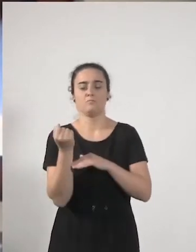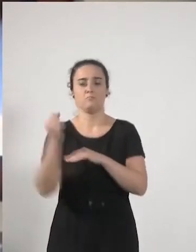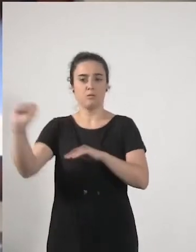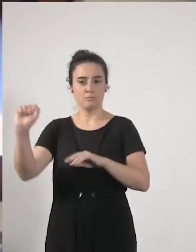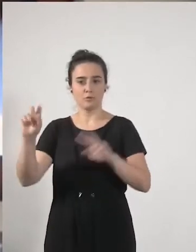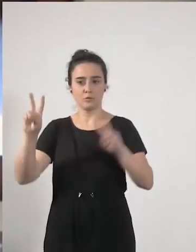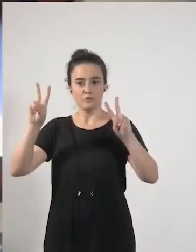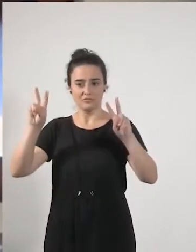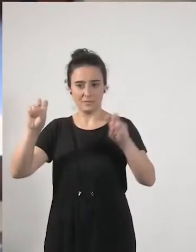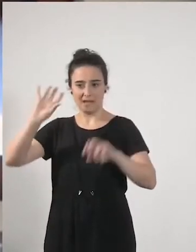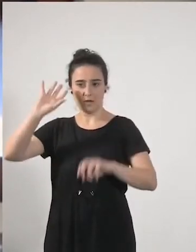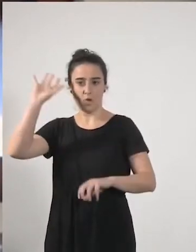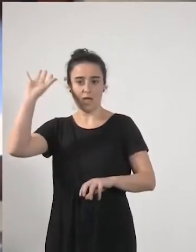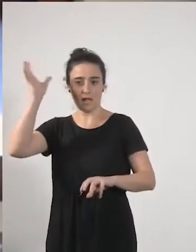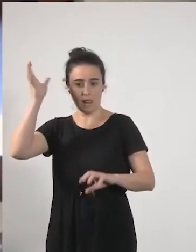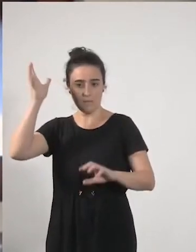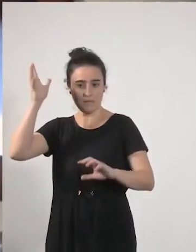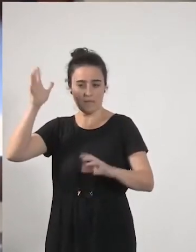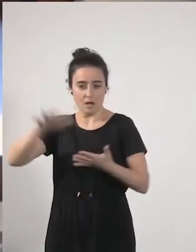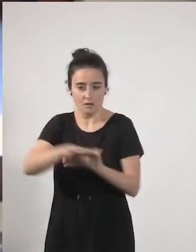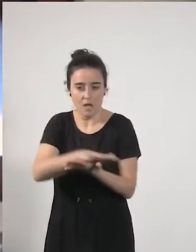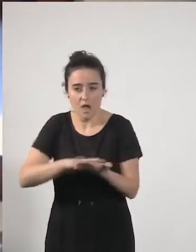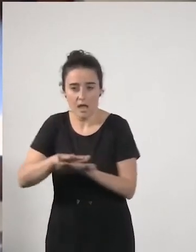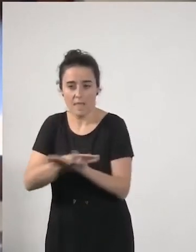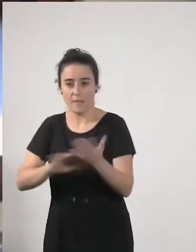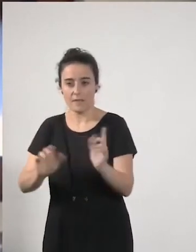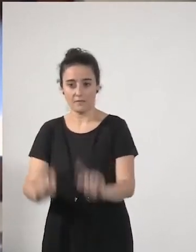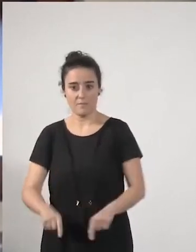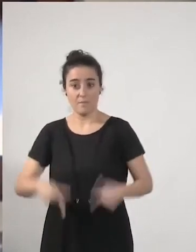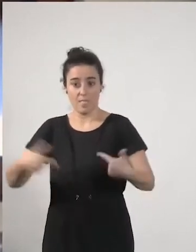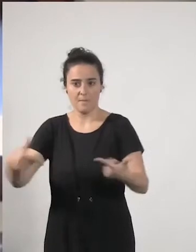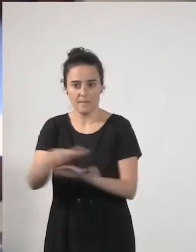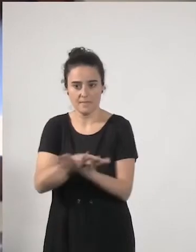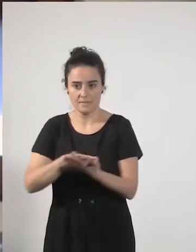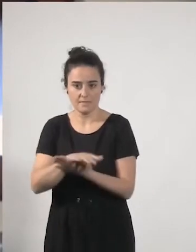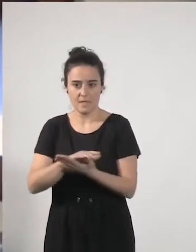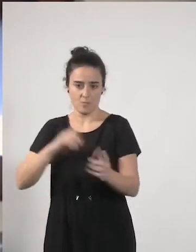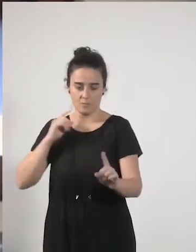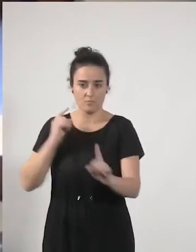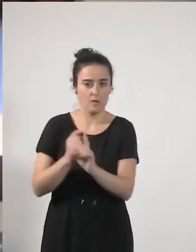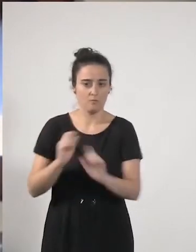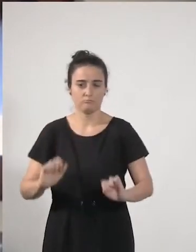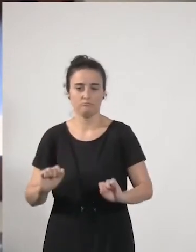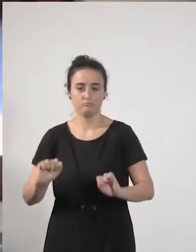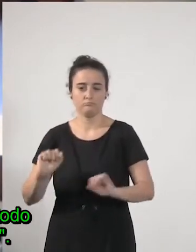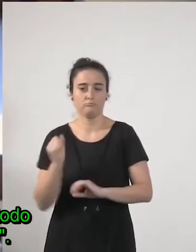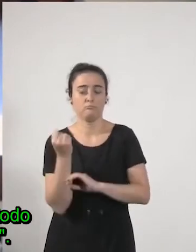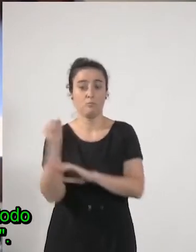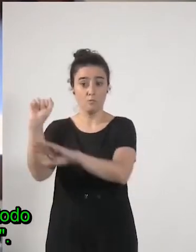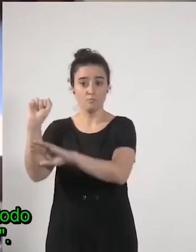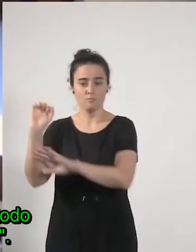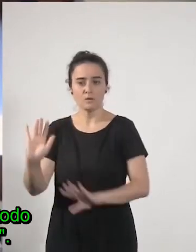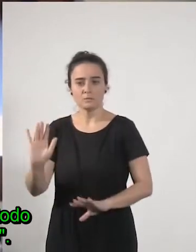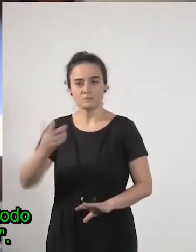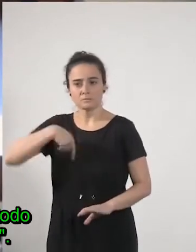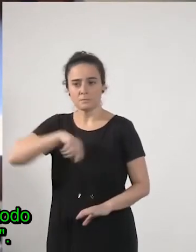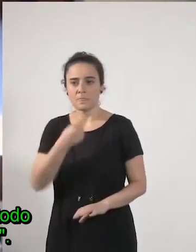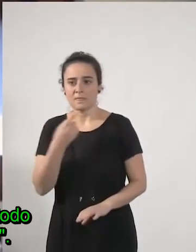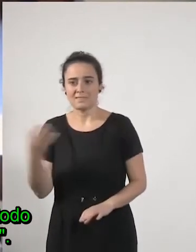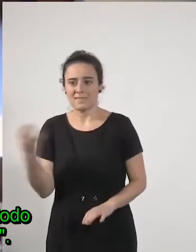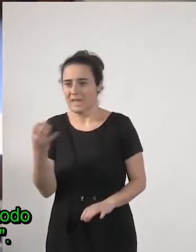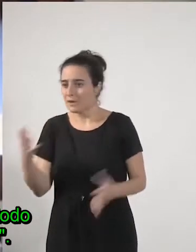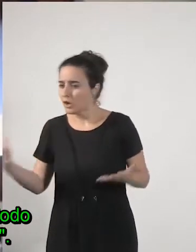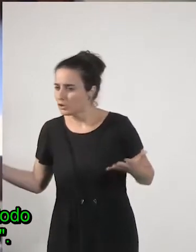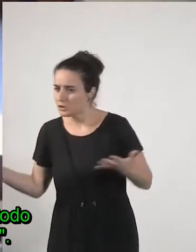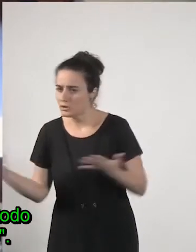climática y medioambiental y lo que decimos es bueno hay que cambiarlo absolutamente